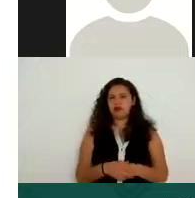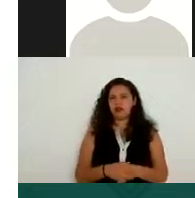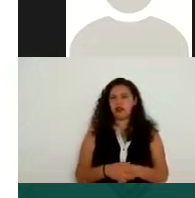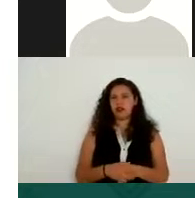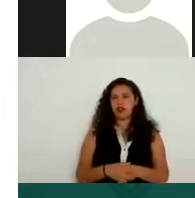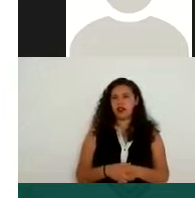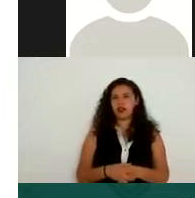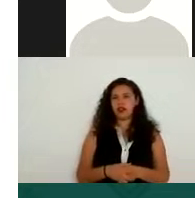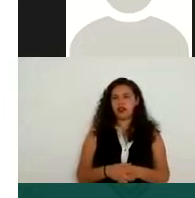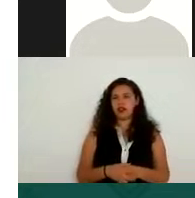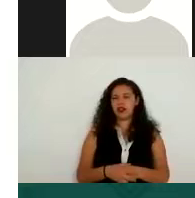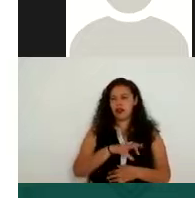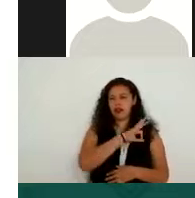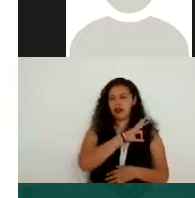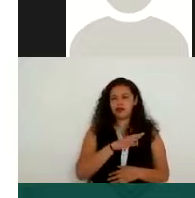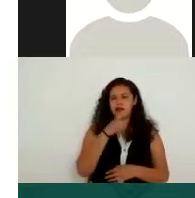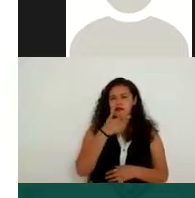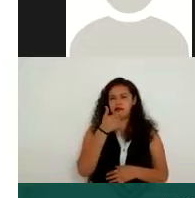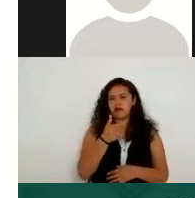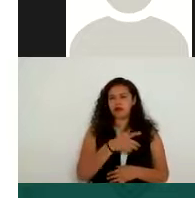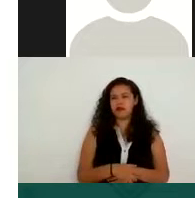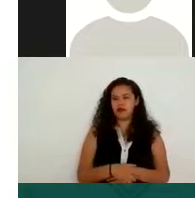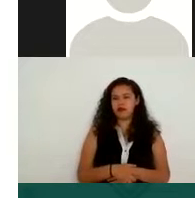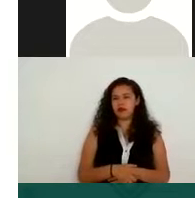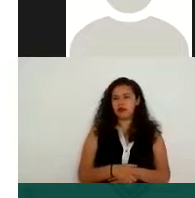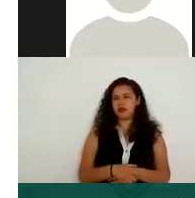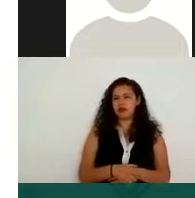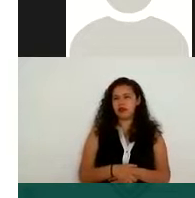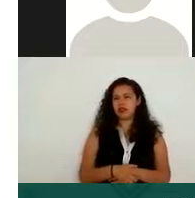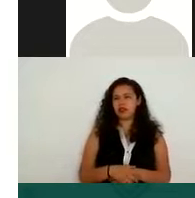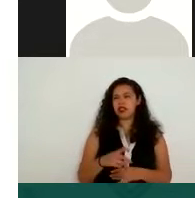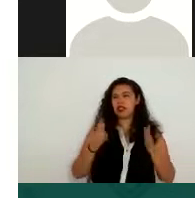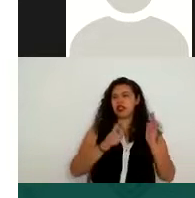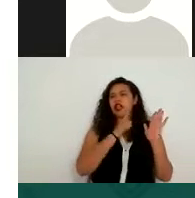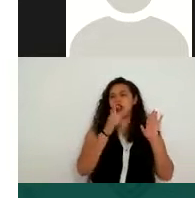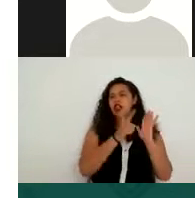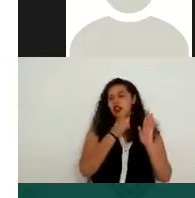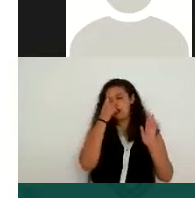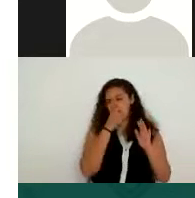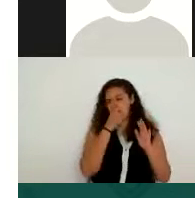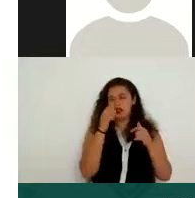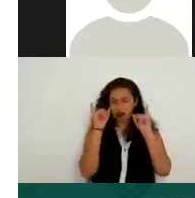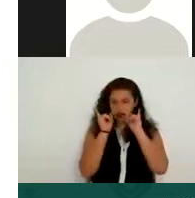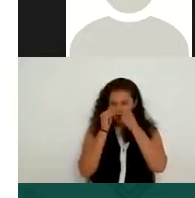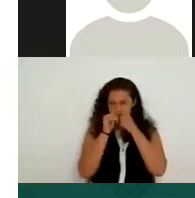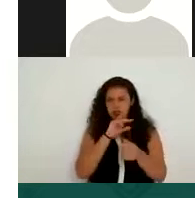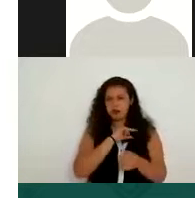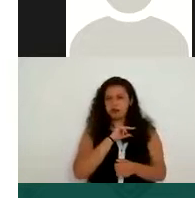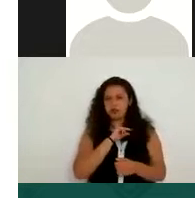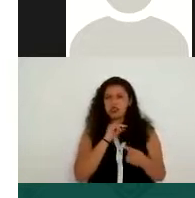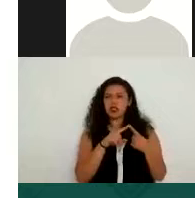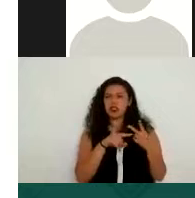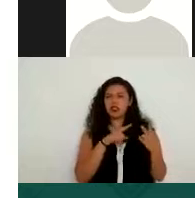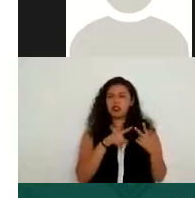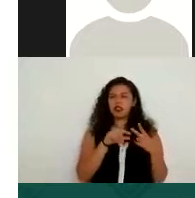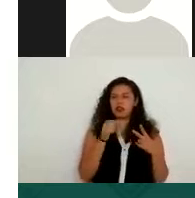beneficio económico entonces en este caso esta ley aplica tanto para su función de la insistencia privada como para otro tipo de